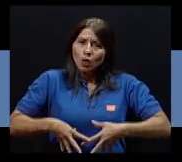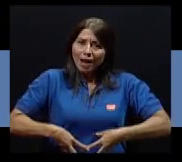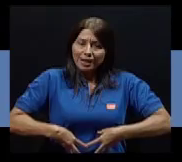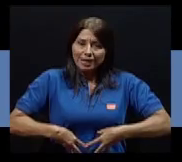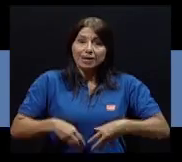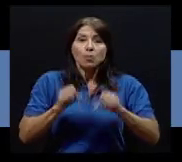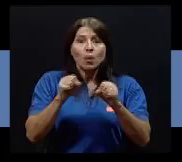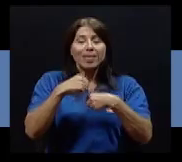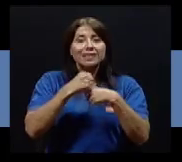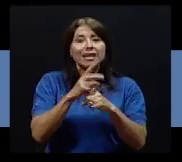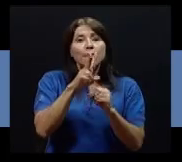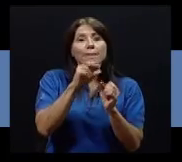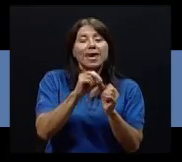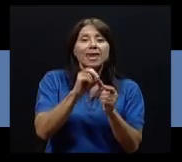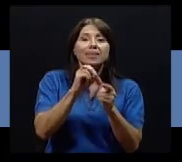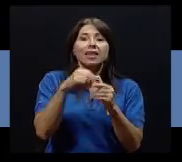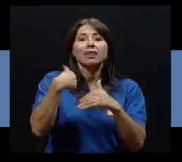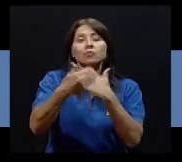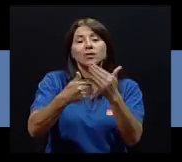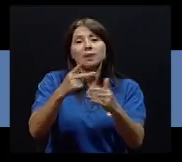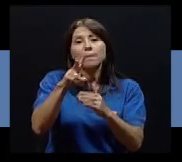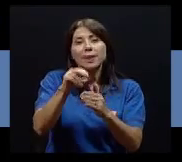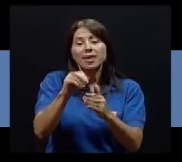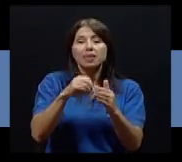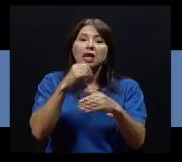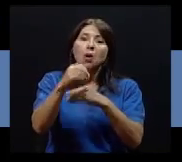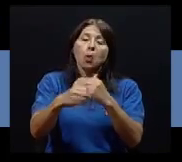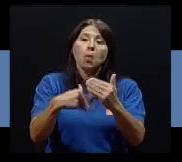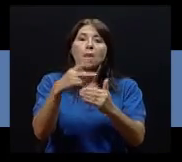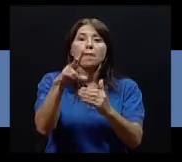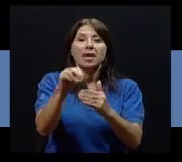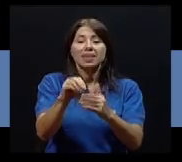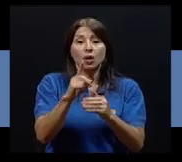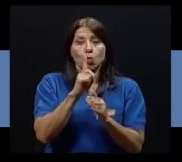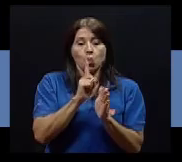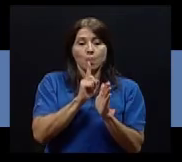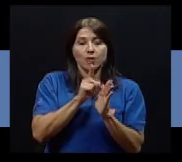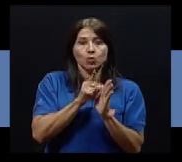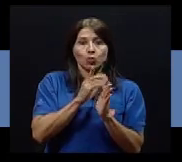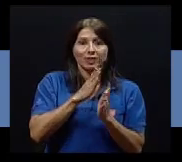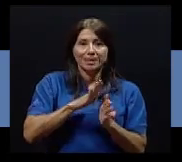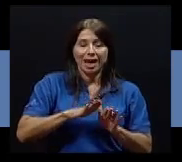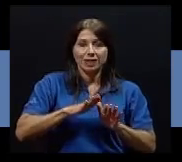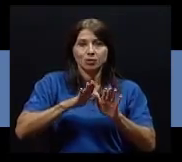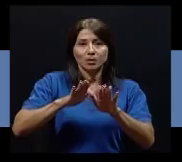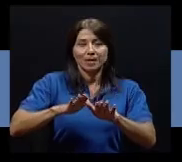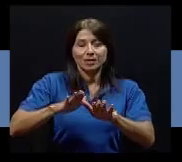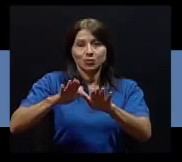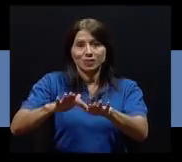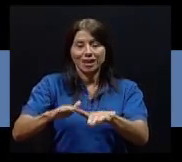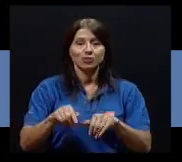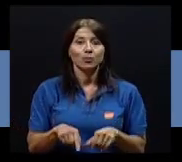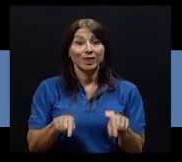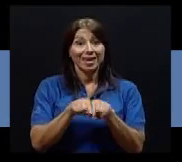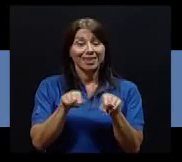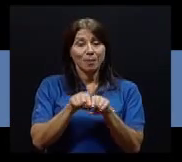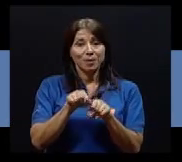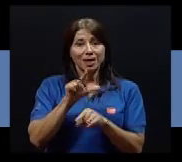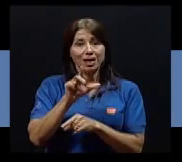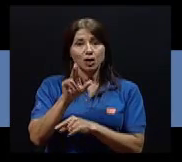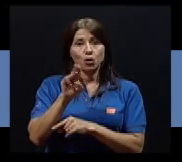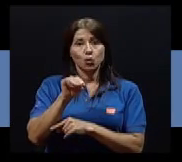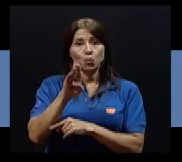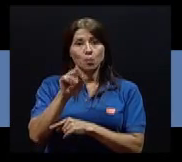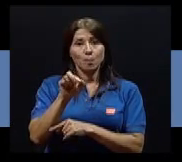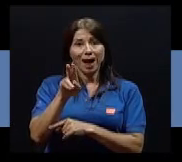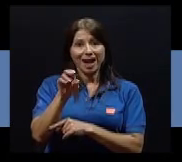muscular constante. Se realizan 3 series de 20 o 25 repeticiones, con un minuto de descanso entre cada una. Y lumbares